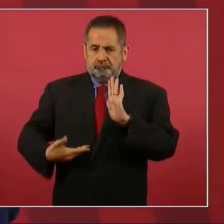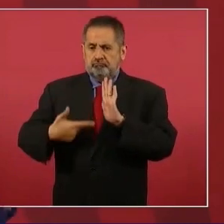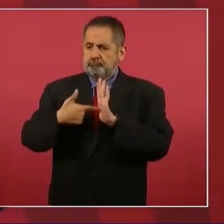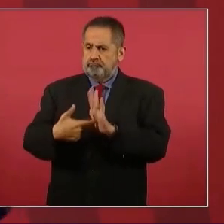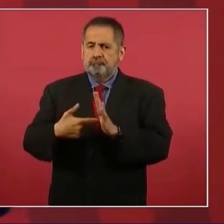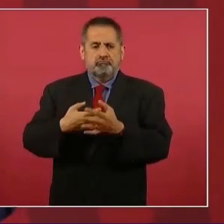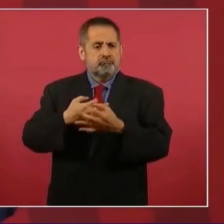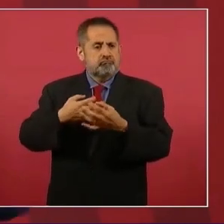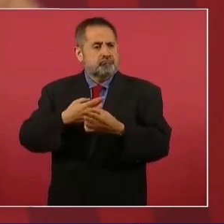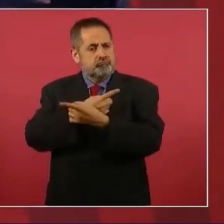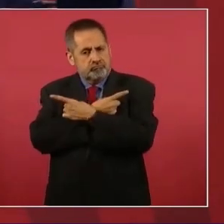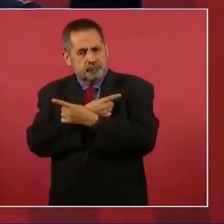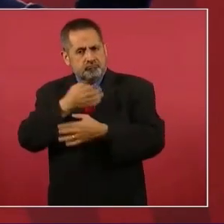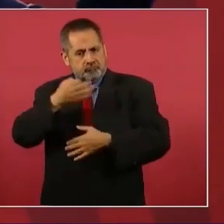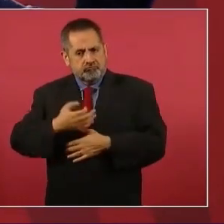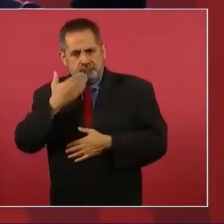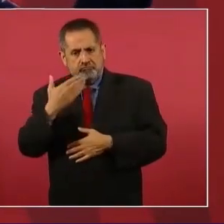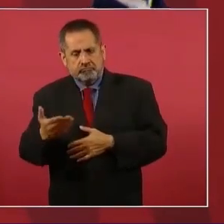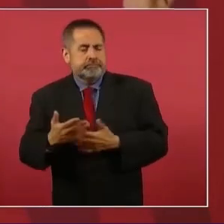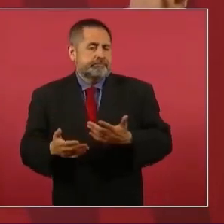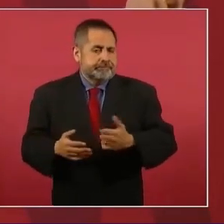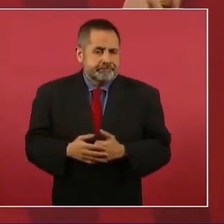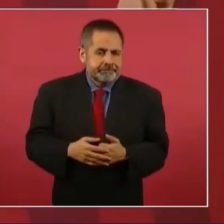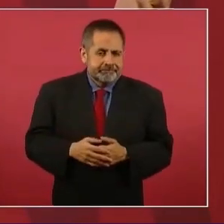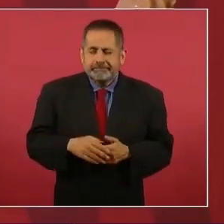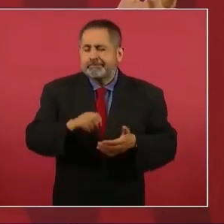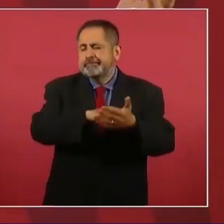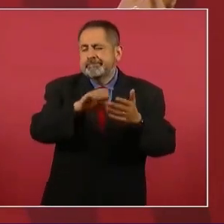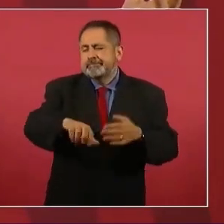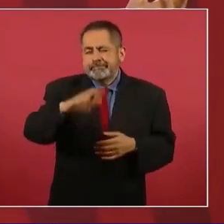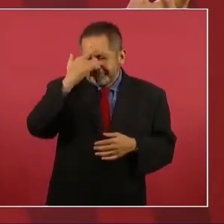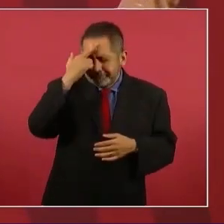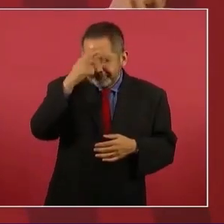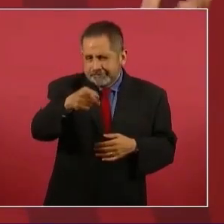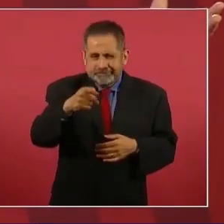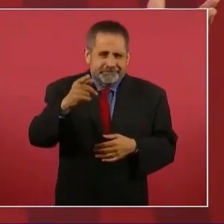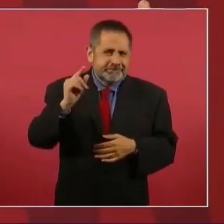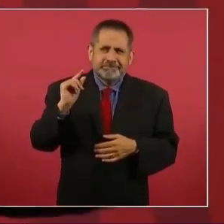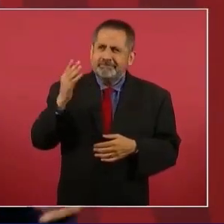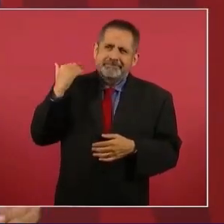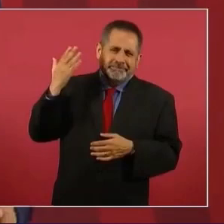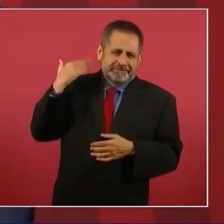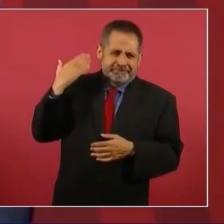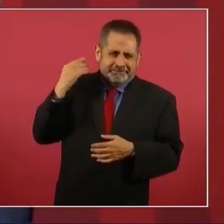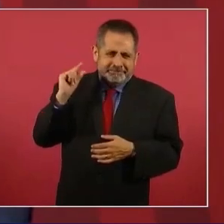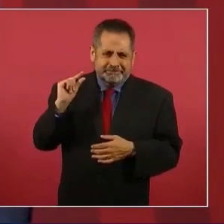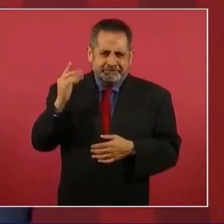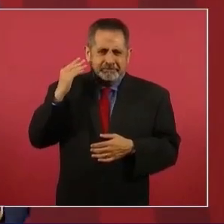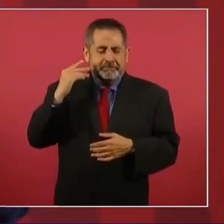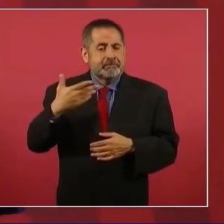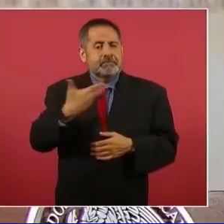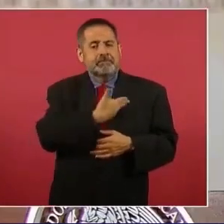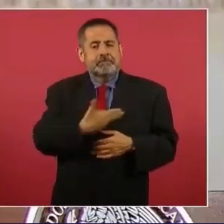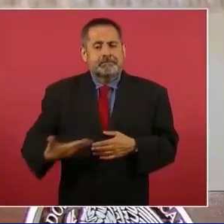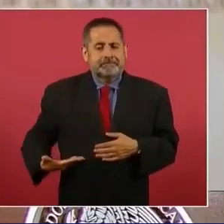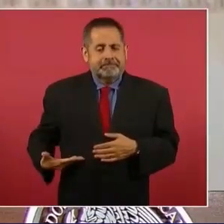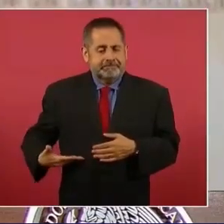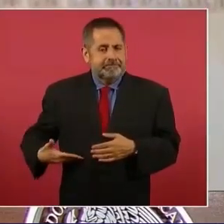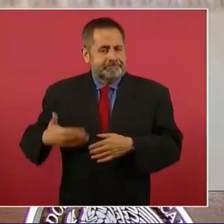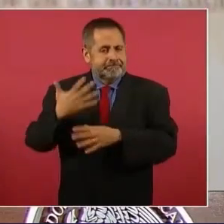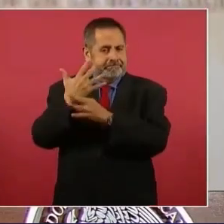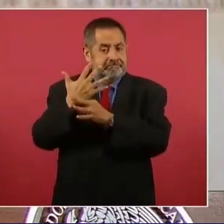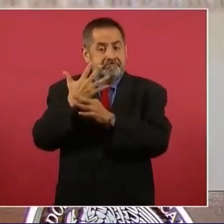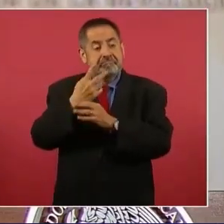Imagínate que hubo un presidente hace poco que llegó a decir